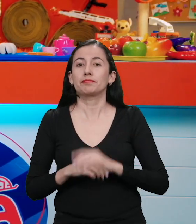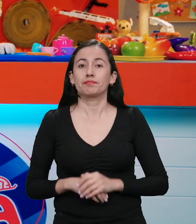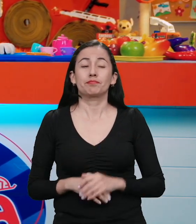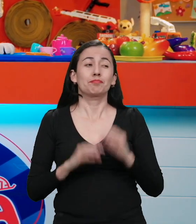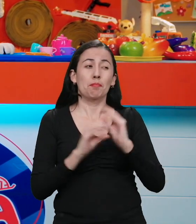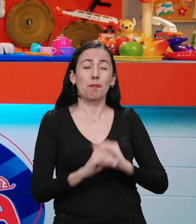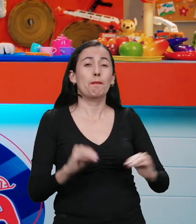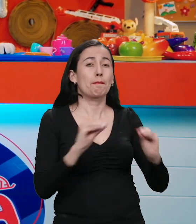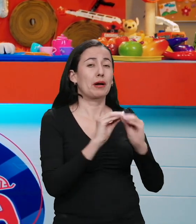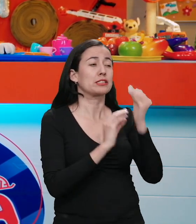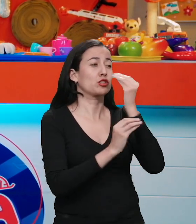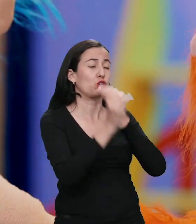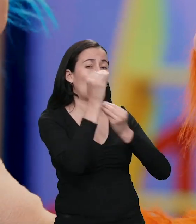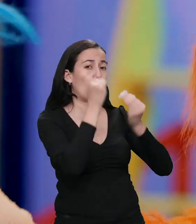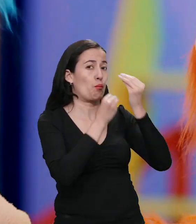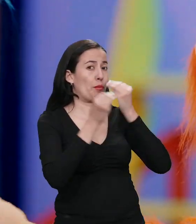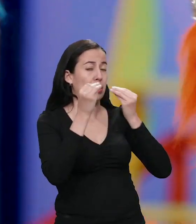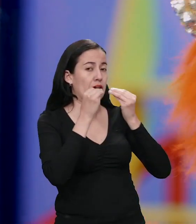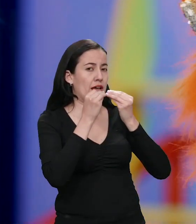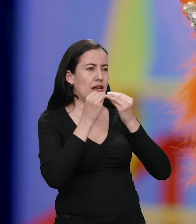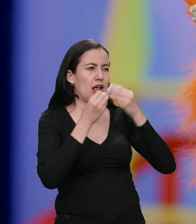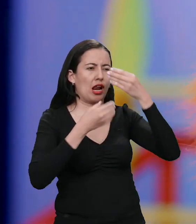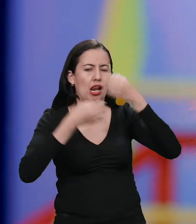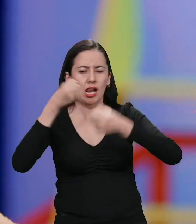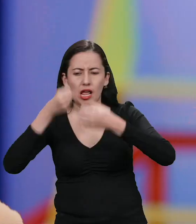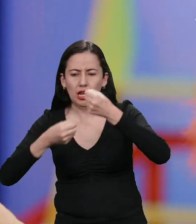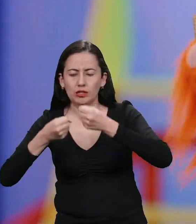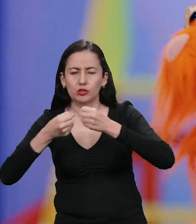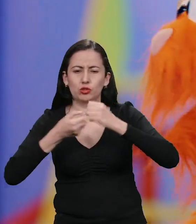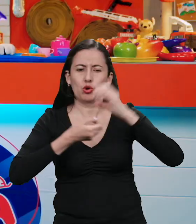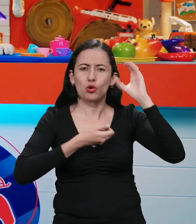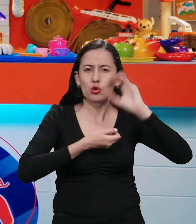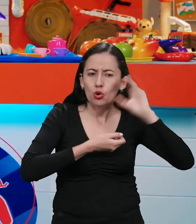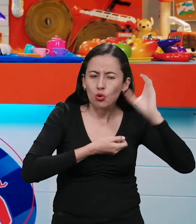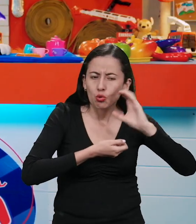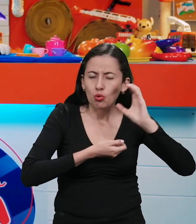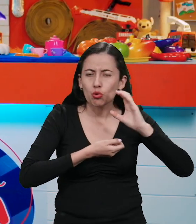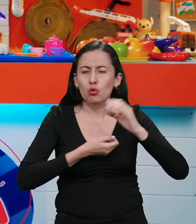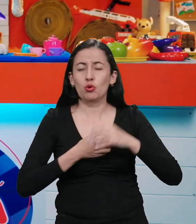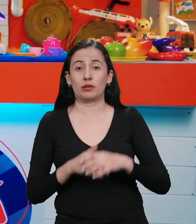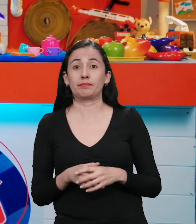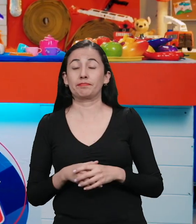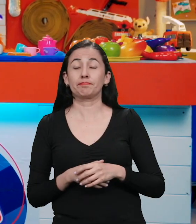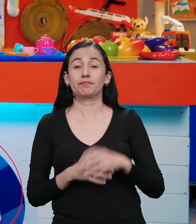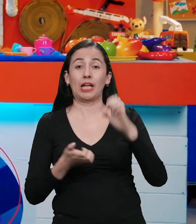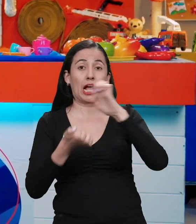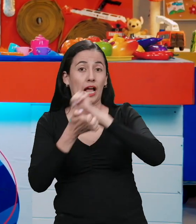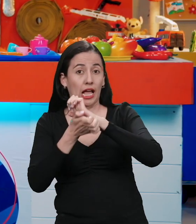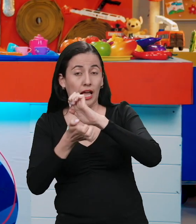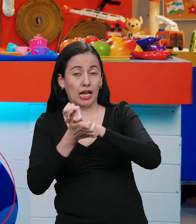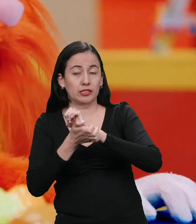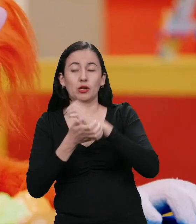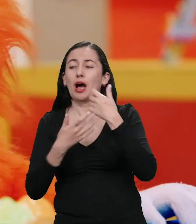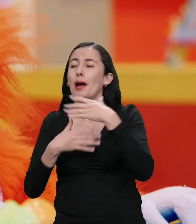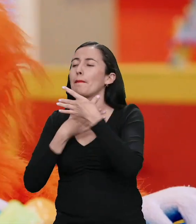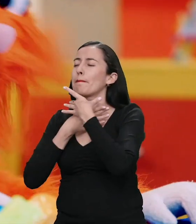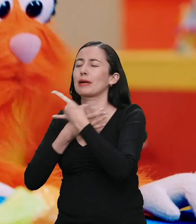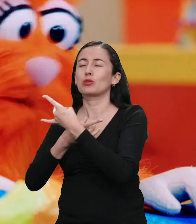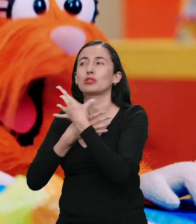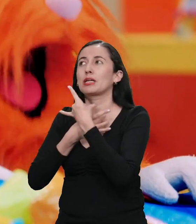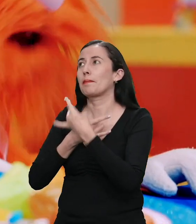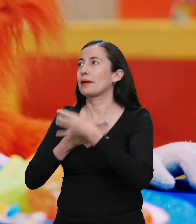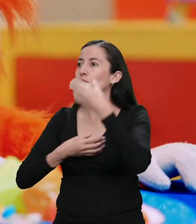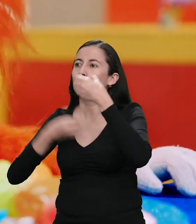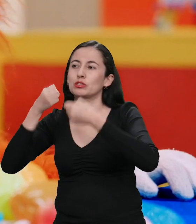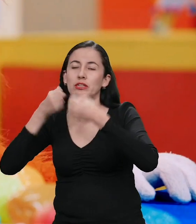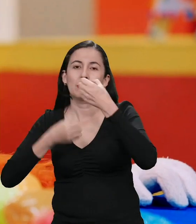colores. Y también debes comer un poco de lácteos, yogur, queso, leche. Me gusta la leche. Miau, miau,